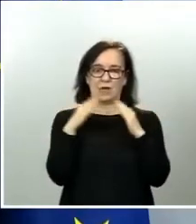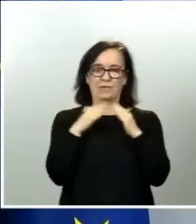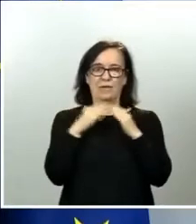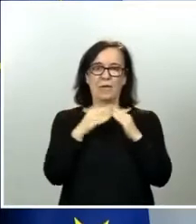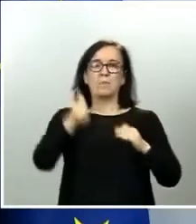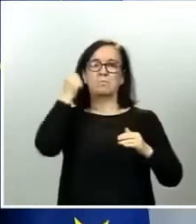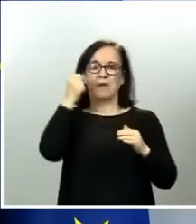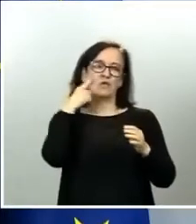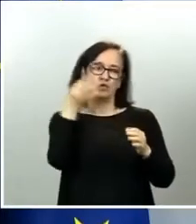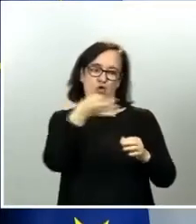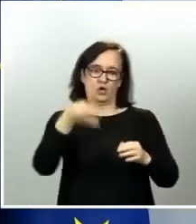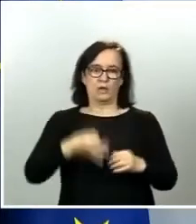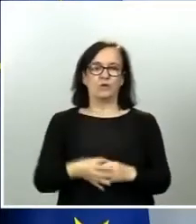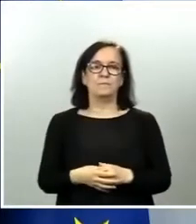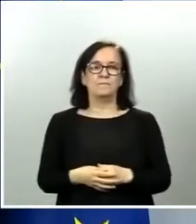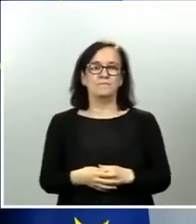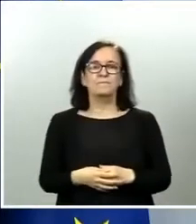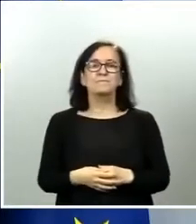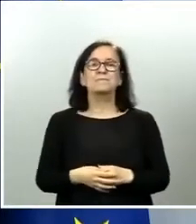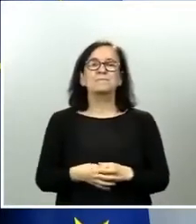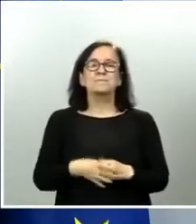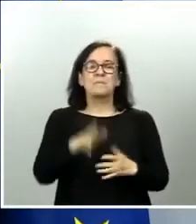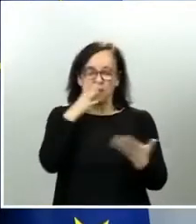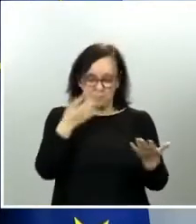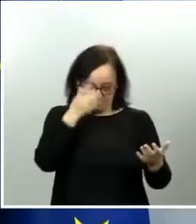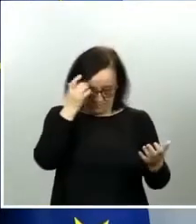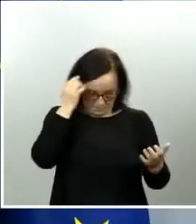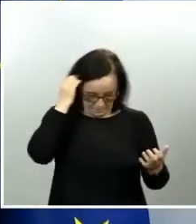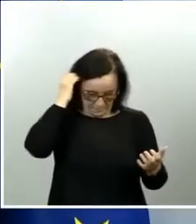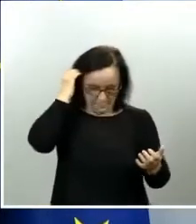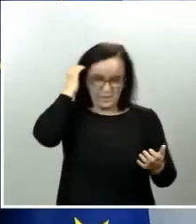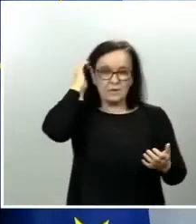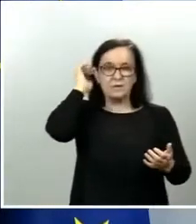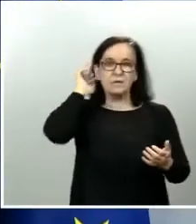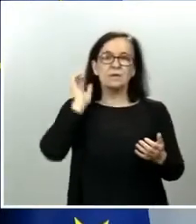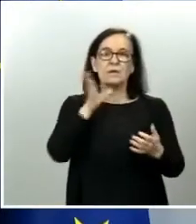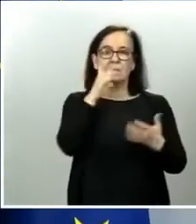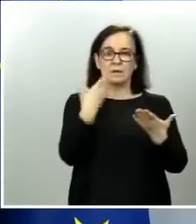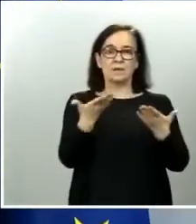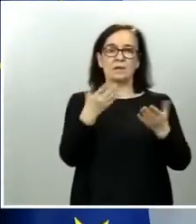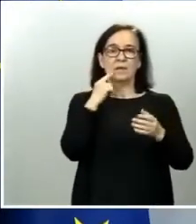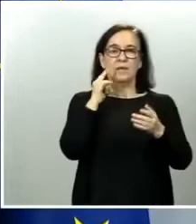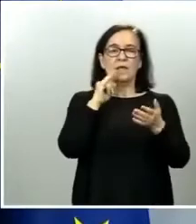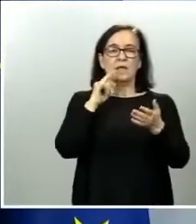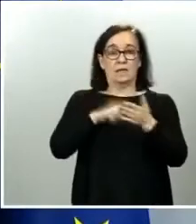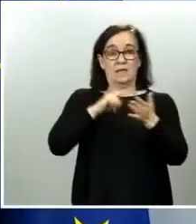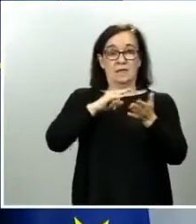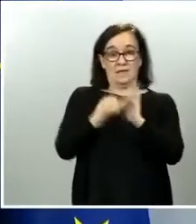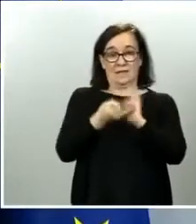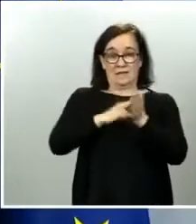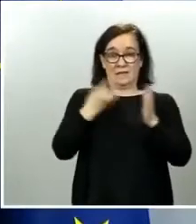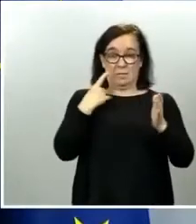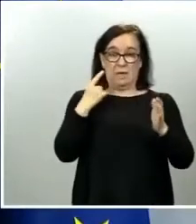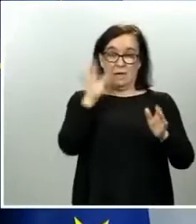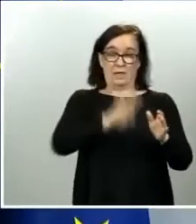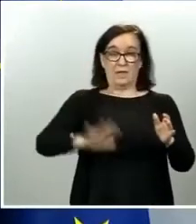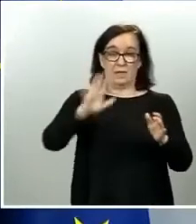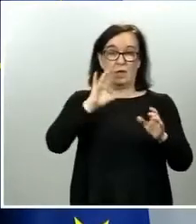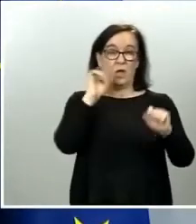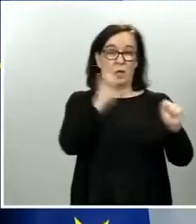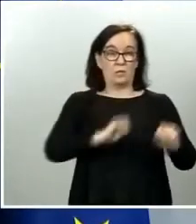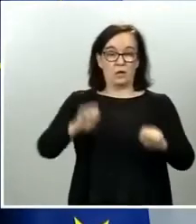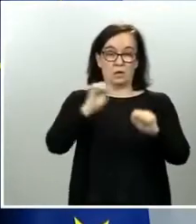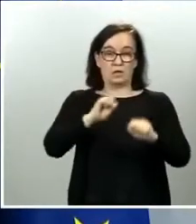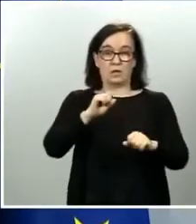que correcto. Por último, en esta nueva fase del Sistema Nacional de Protección Civil y relacionado con lo que decía al principio y